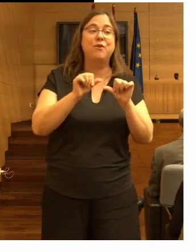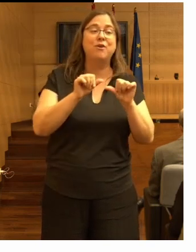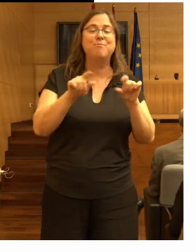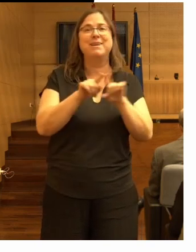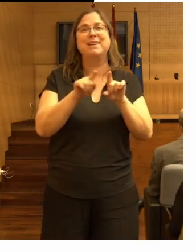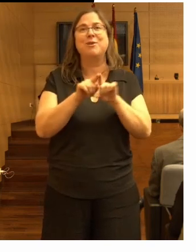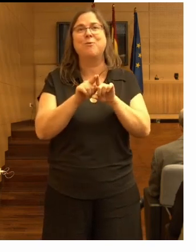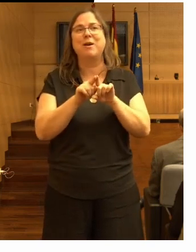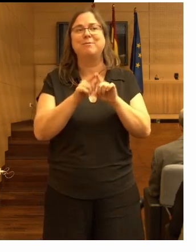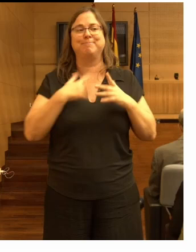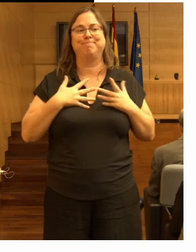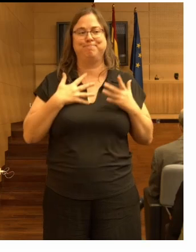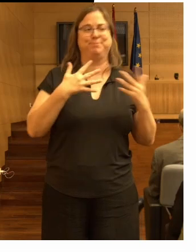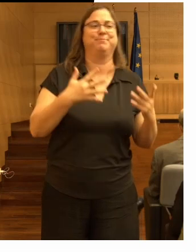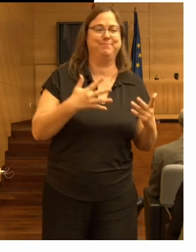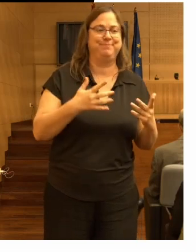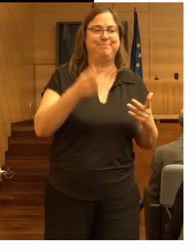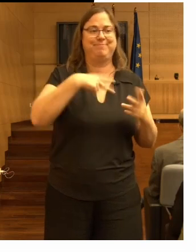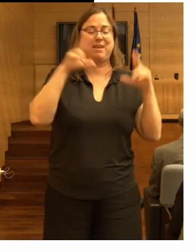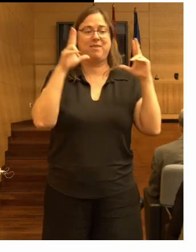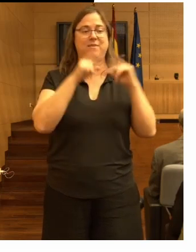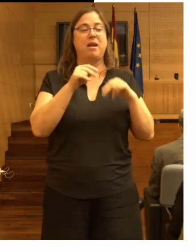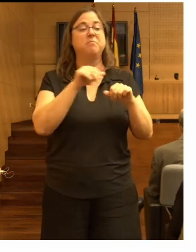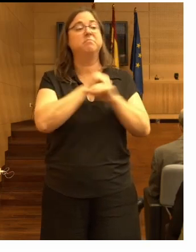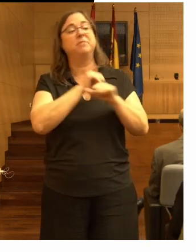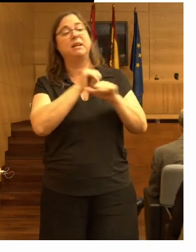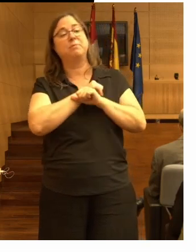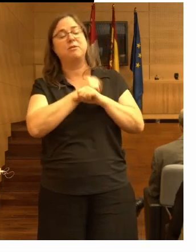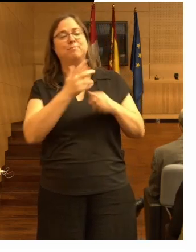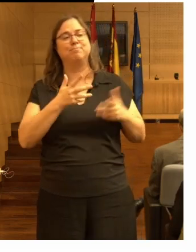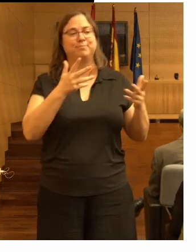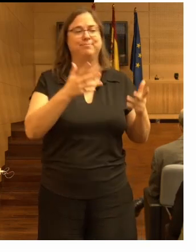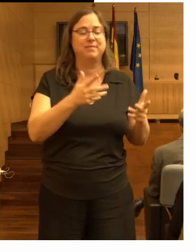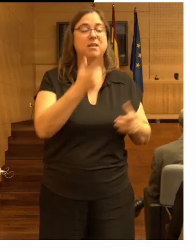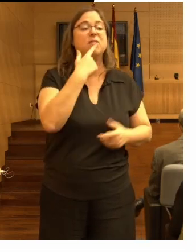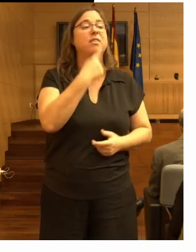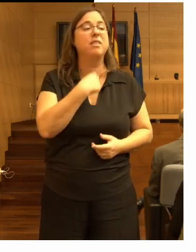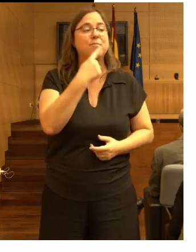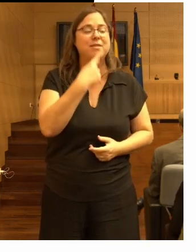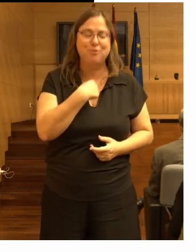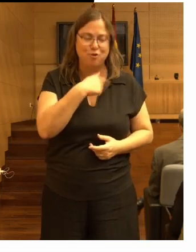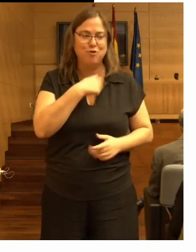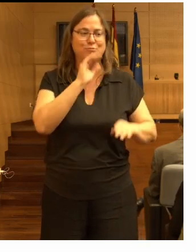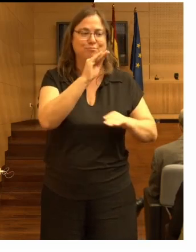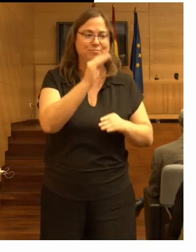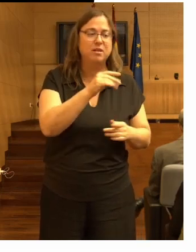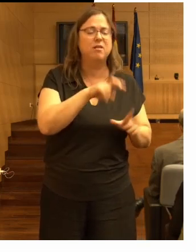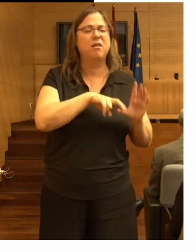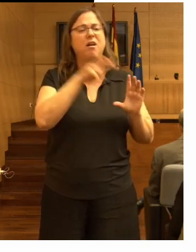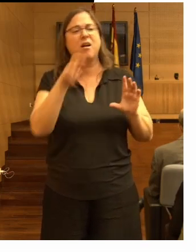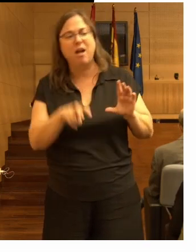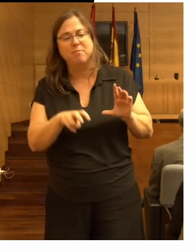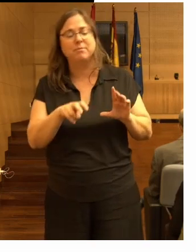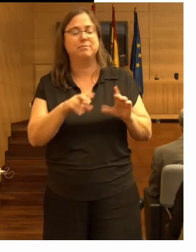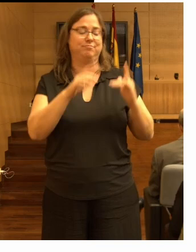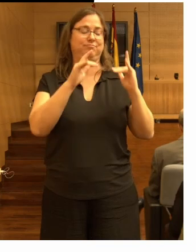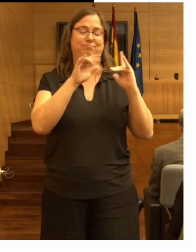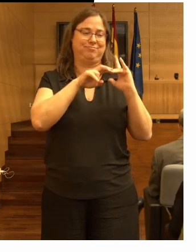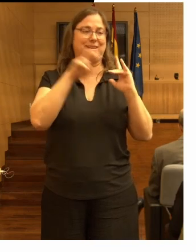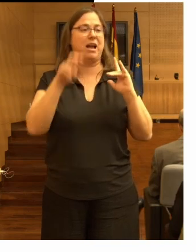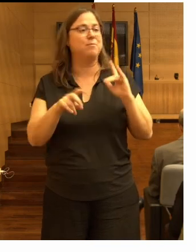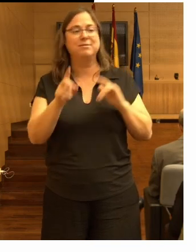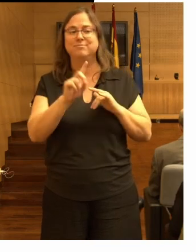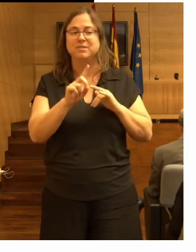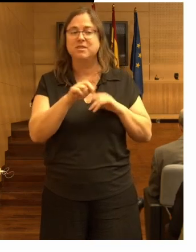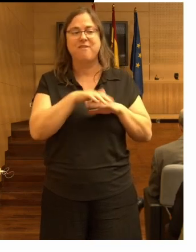decía más proactiva en lugar de estar esperando a que alguien salga de la cama o esto es algo